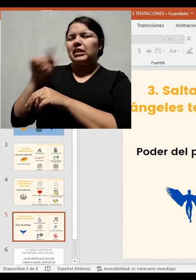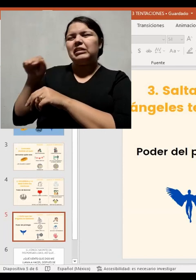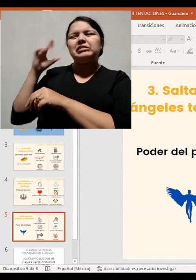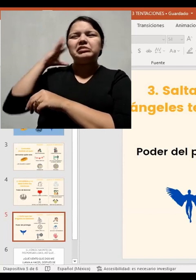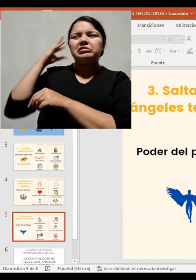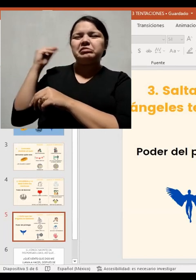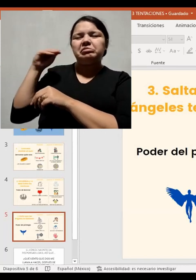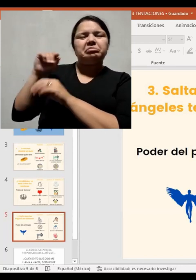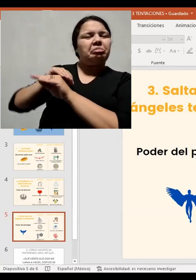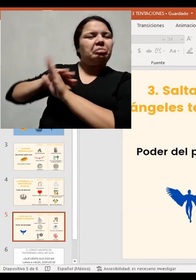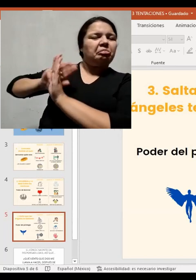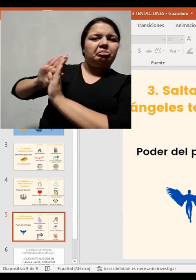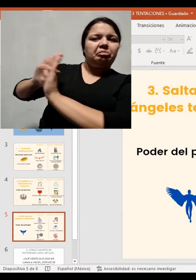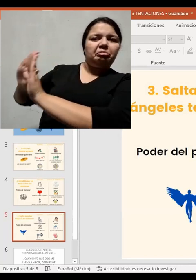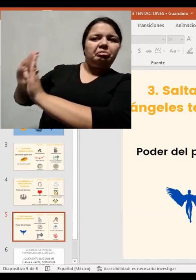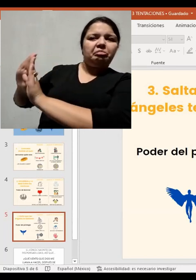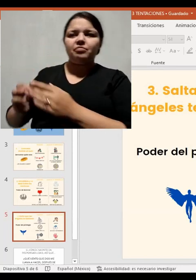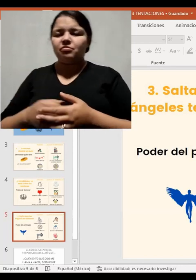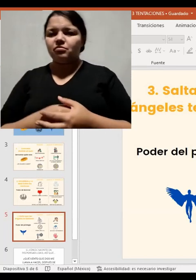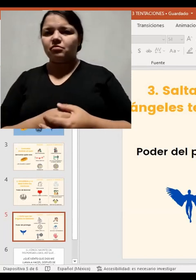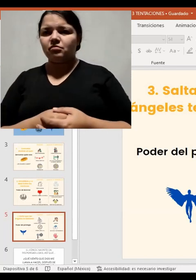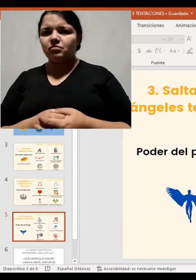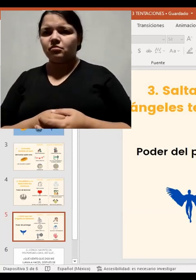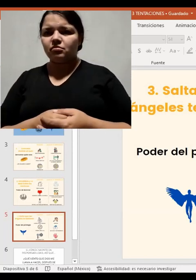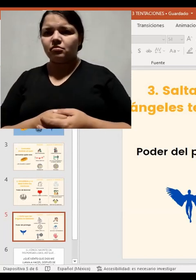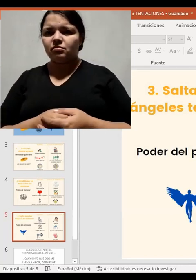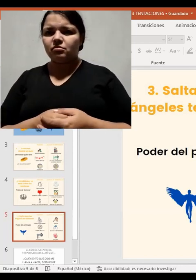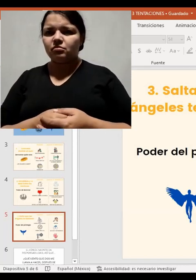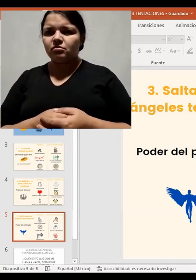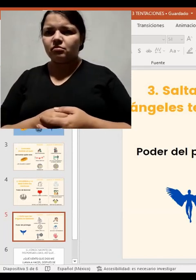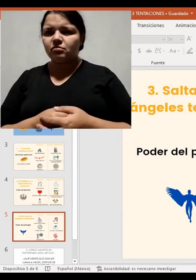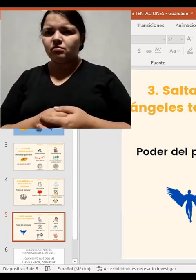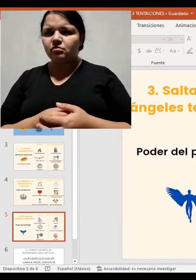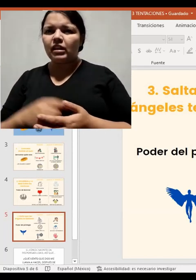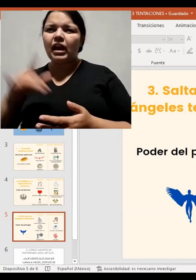estas señas se las enseñamos. Ahí nuestros compañeros sordos,